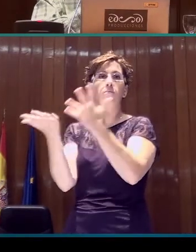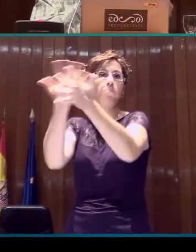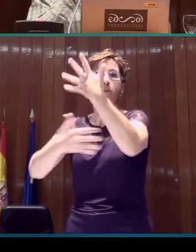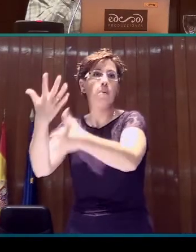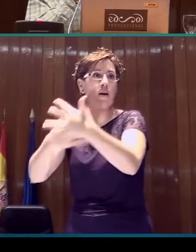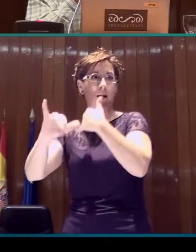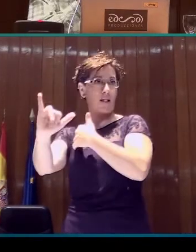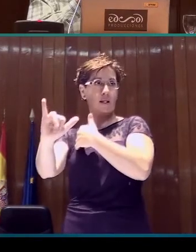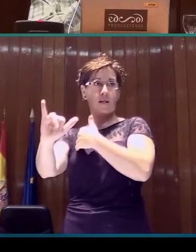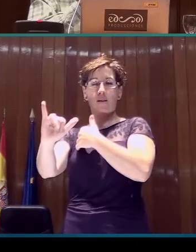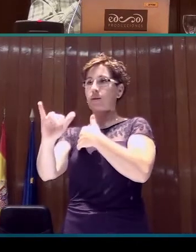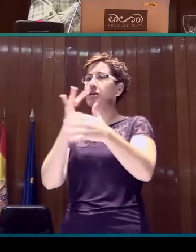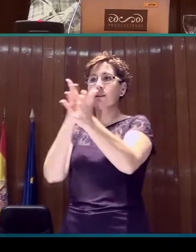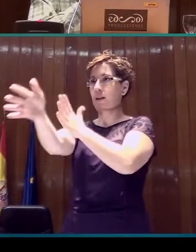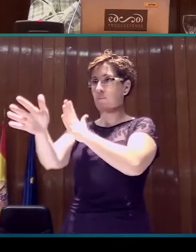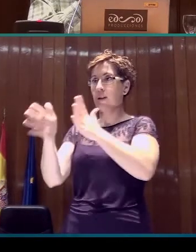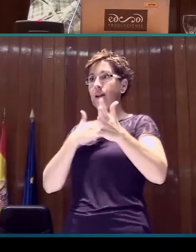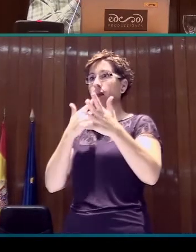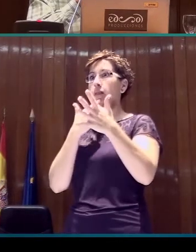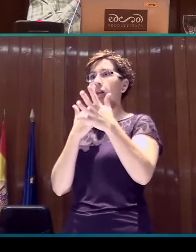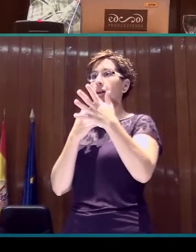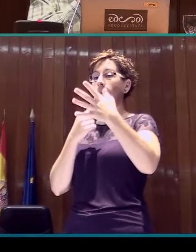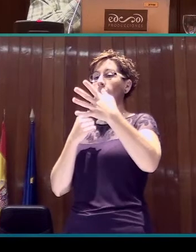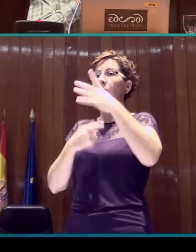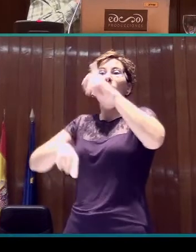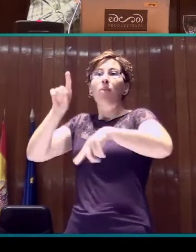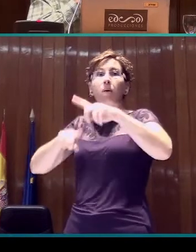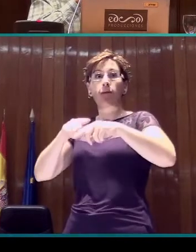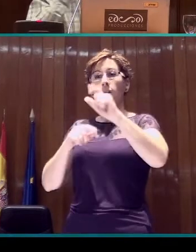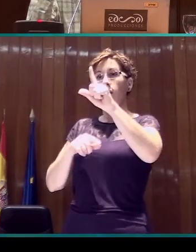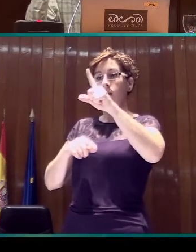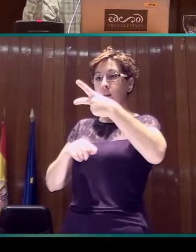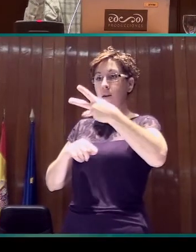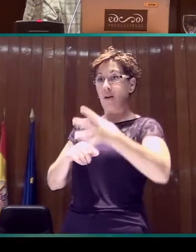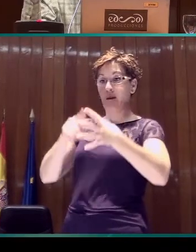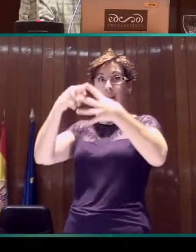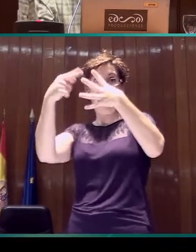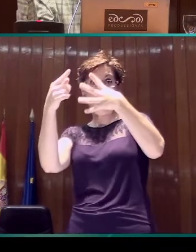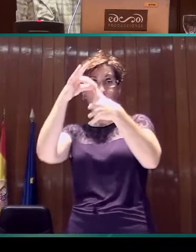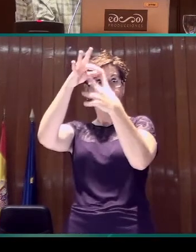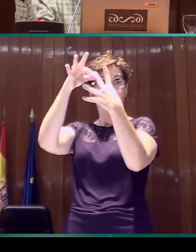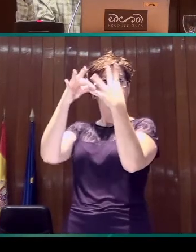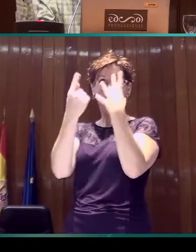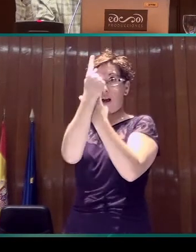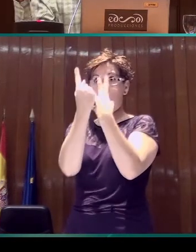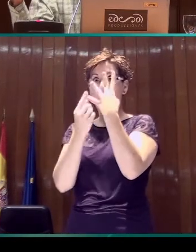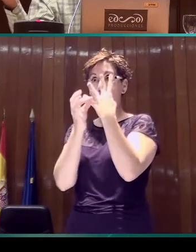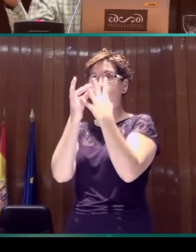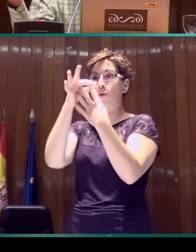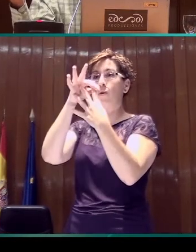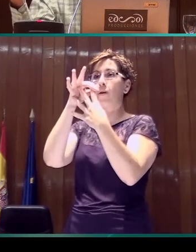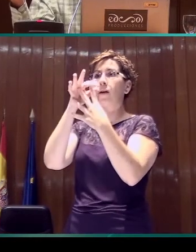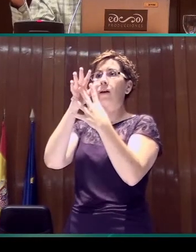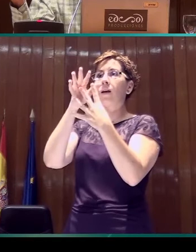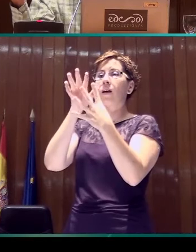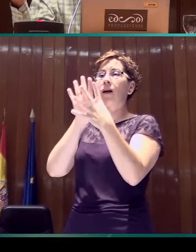signo lista, siempre cada dedo, cada uno de los miembros del signo lista, se refieren a otra